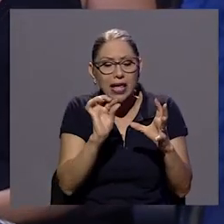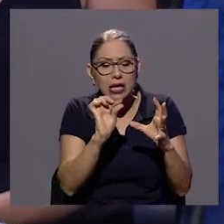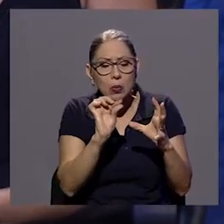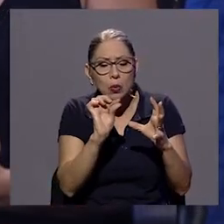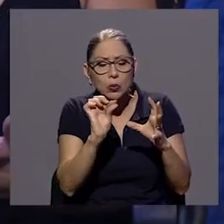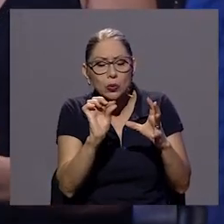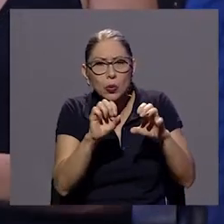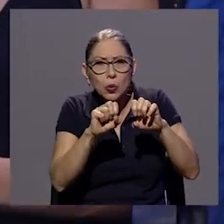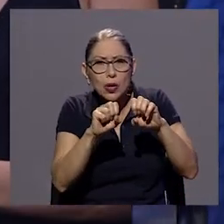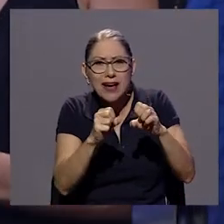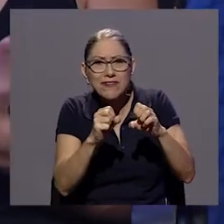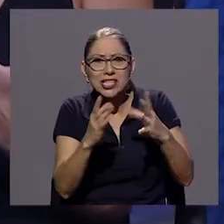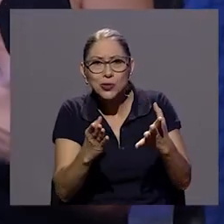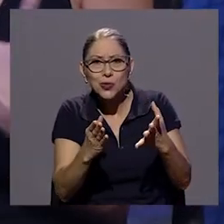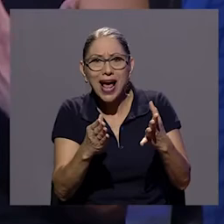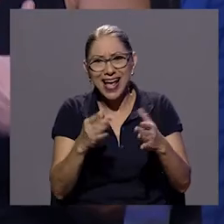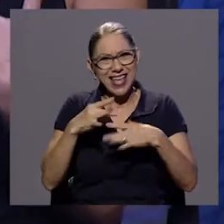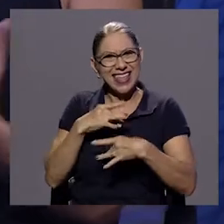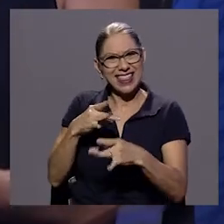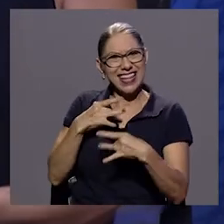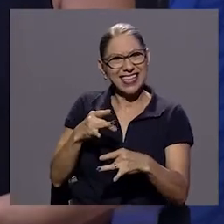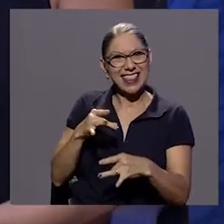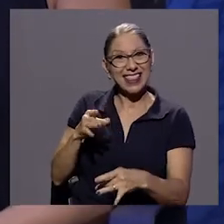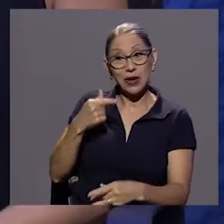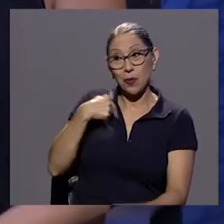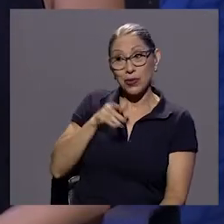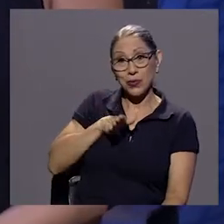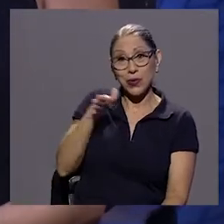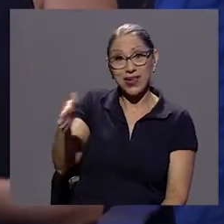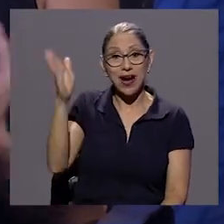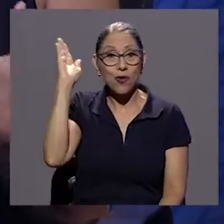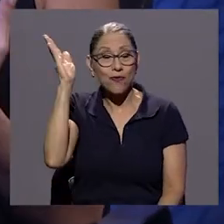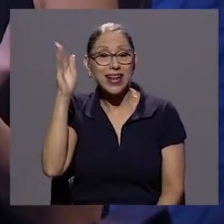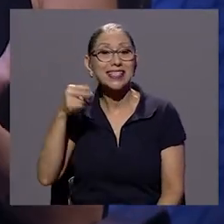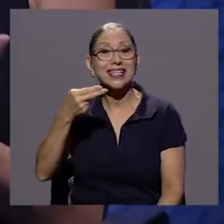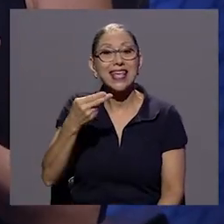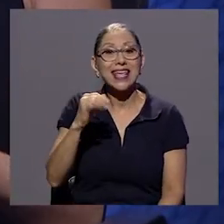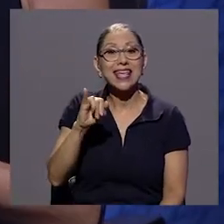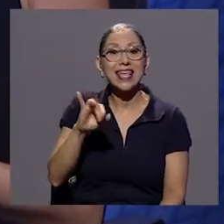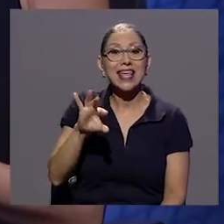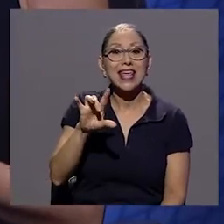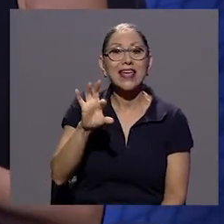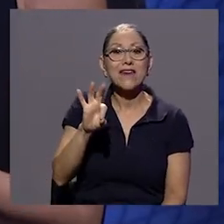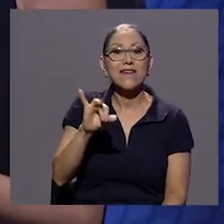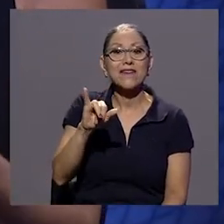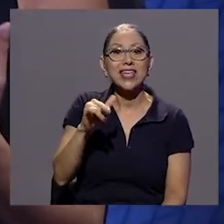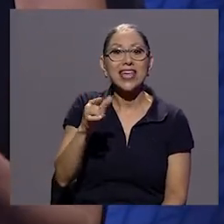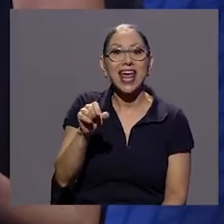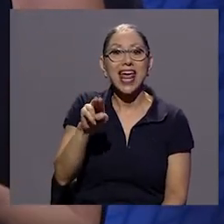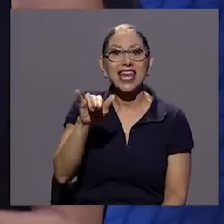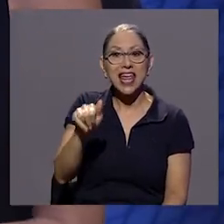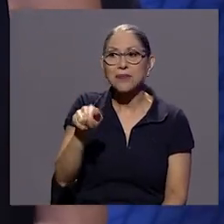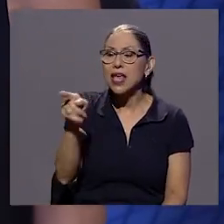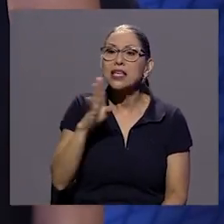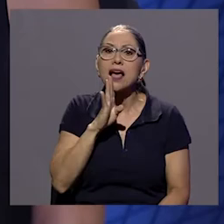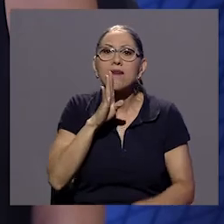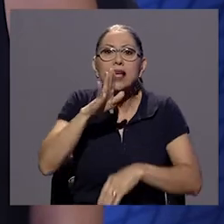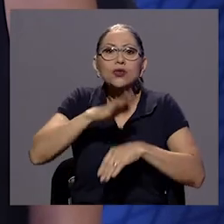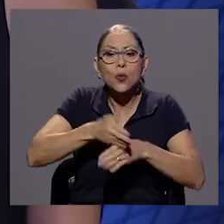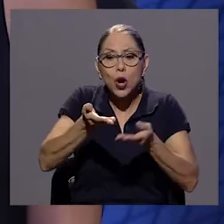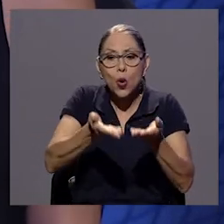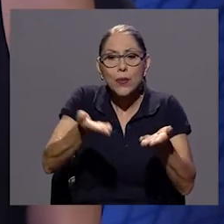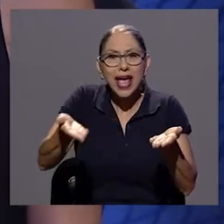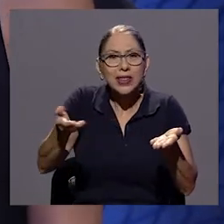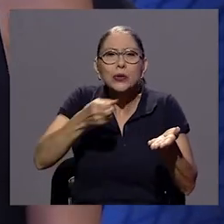era muy interesante porque al inicio cuando empecé a ir a sus conferencias ella habla mucho de lo importante también de las marcas que tienen los objetos